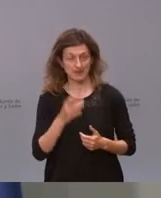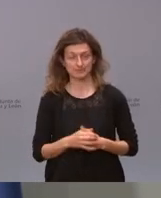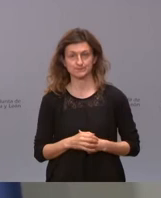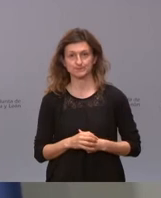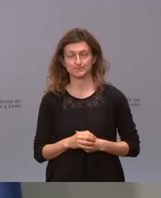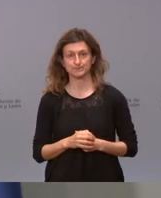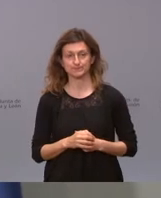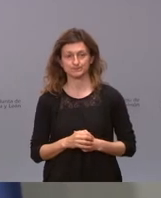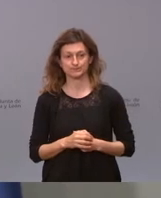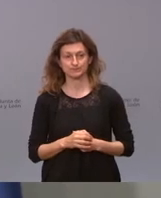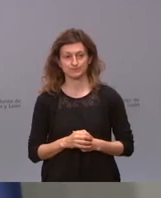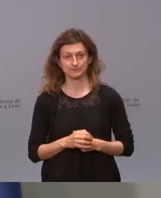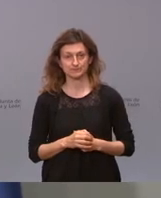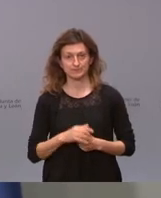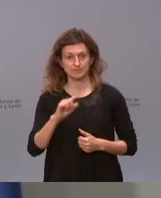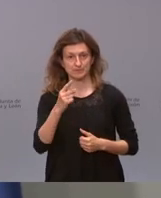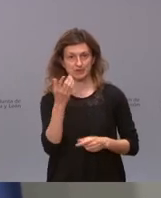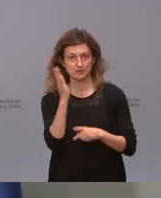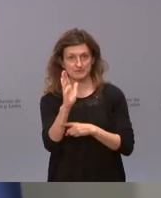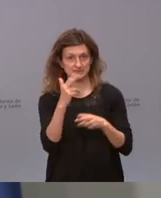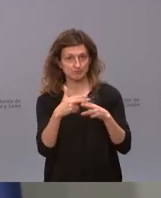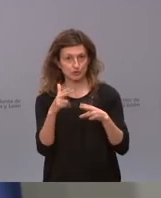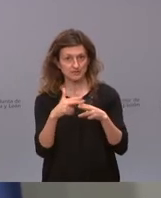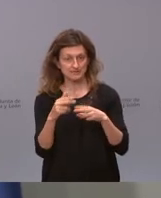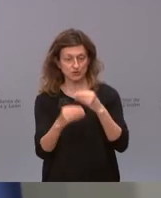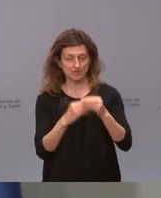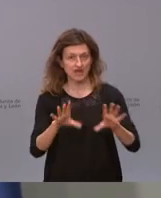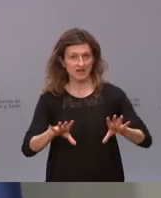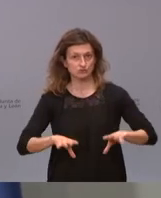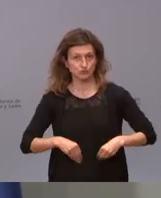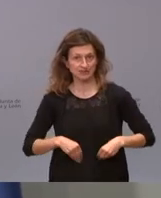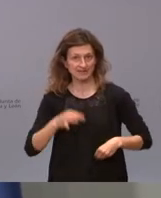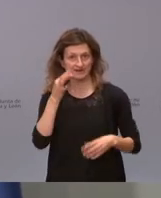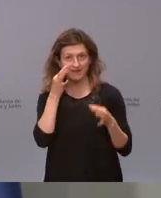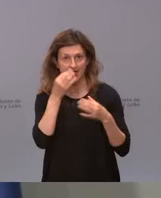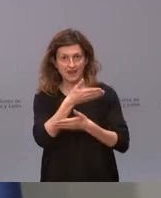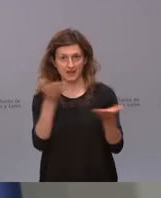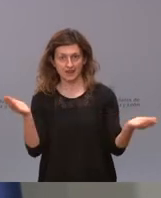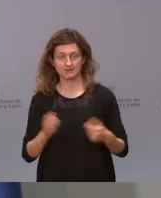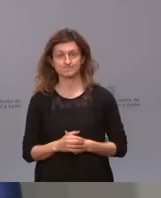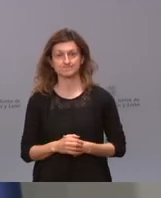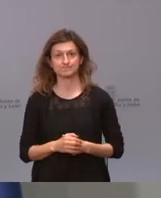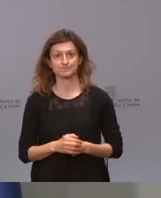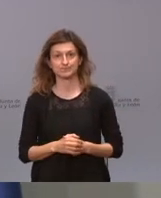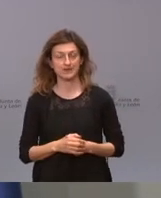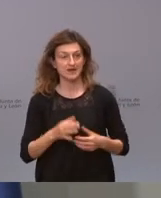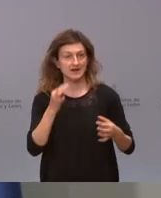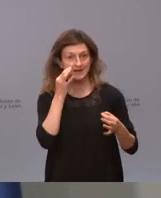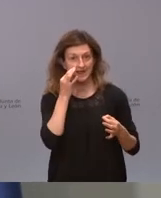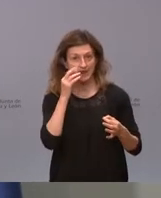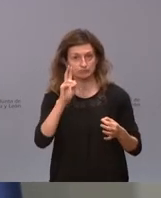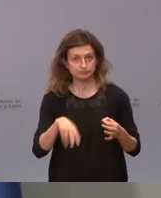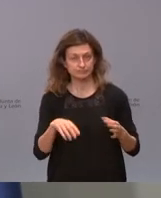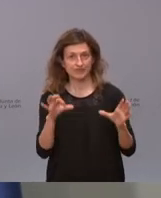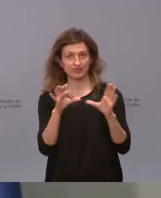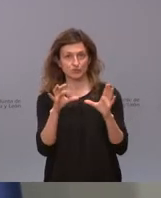que hacer un representante político es asumir la realidad y la realidad es que a Ciudadanos se